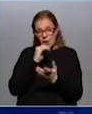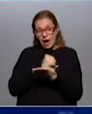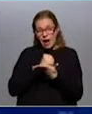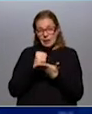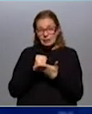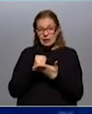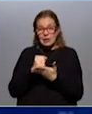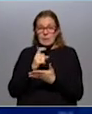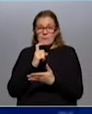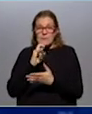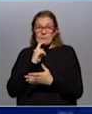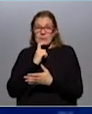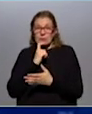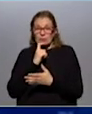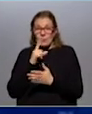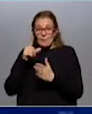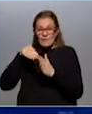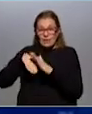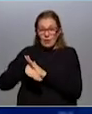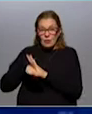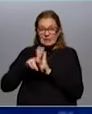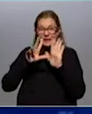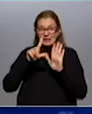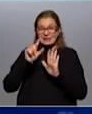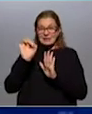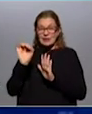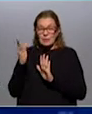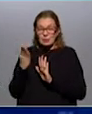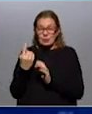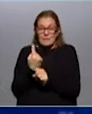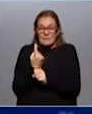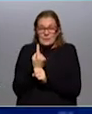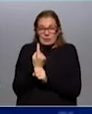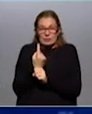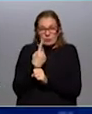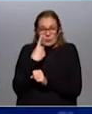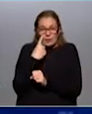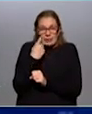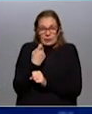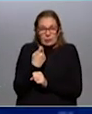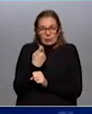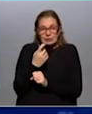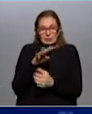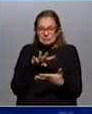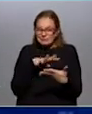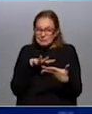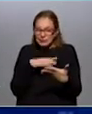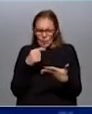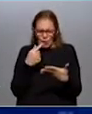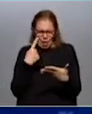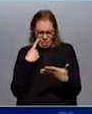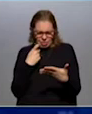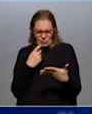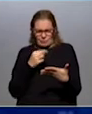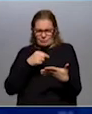pasó de 10,5% a estar por debajo del 10%. Entonces, un primer principio que deberíamos de incorporar al leer los datos del mercado laboral